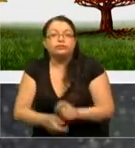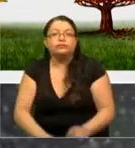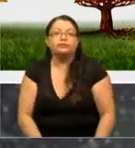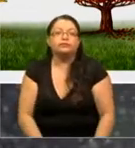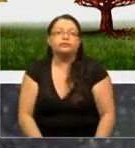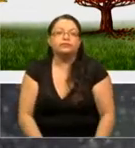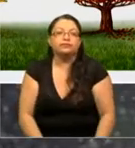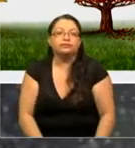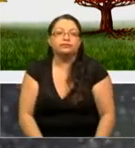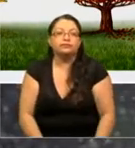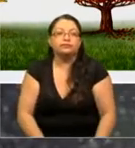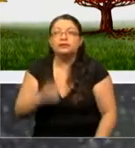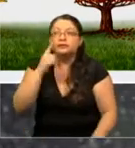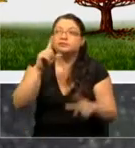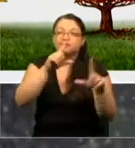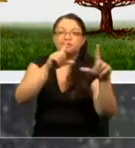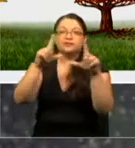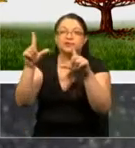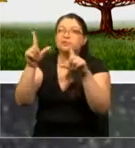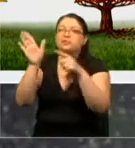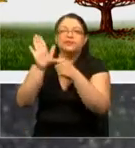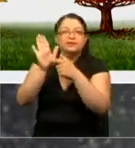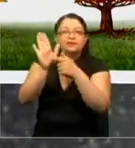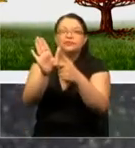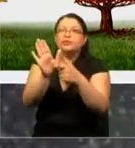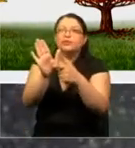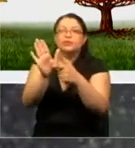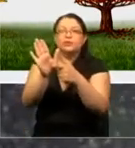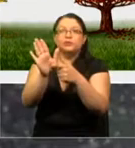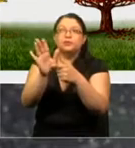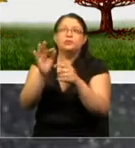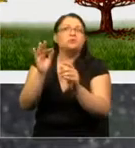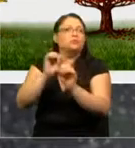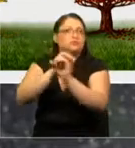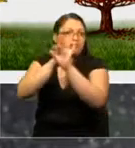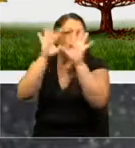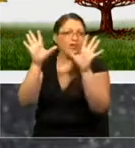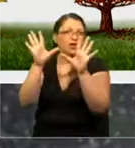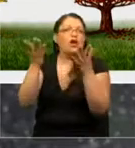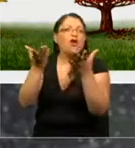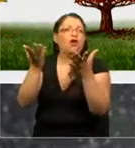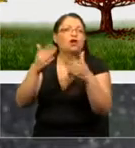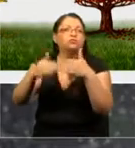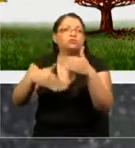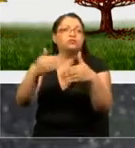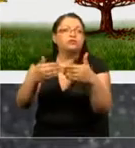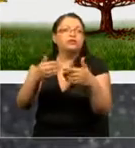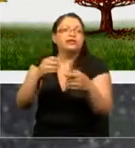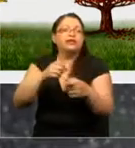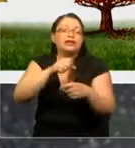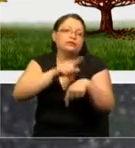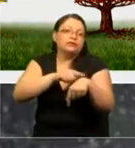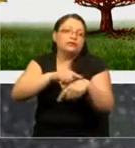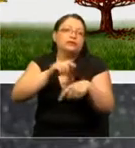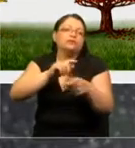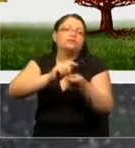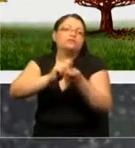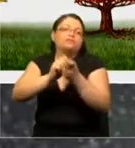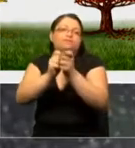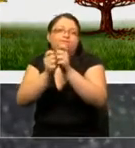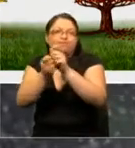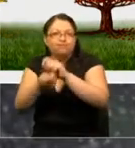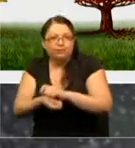esta imagen grafica de forma bastante elocuente el efecto del paso del tiempo sobre este órgano.